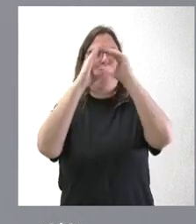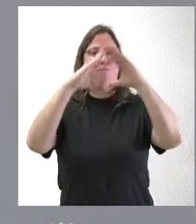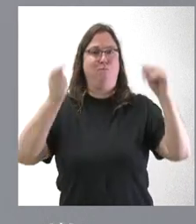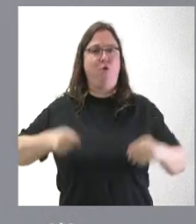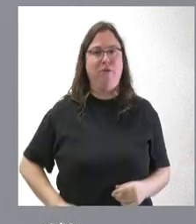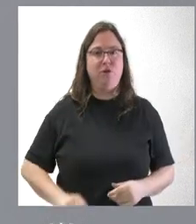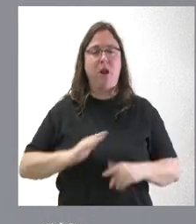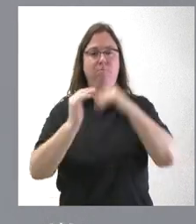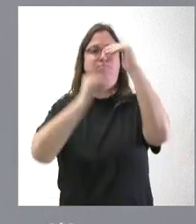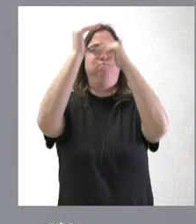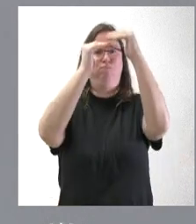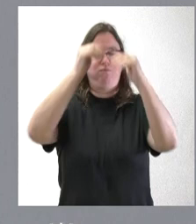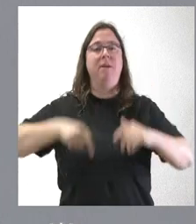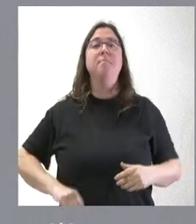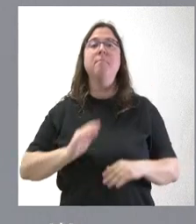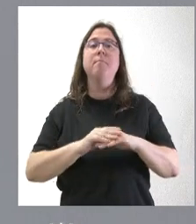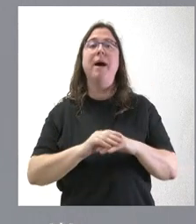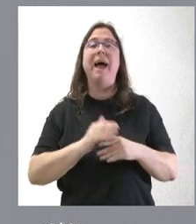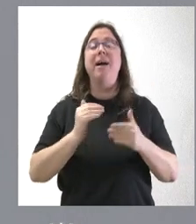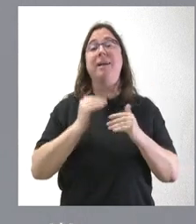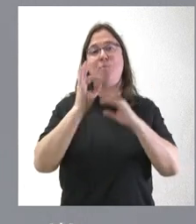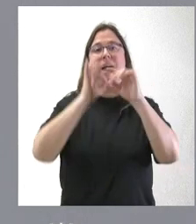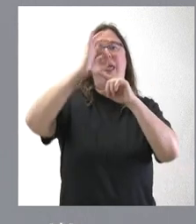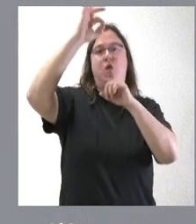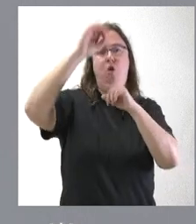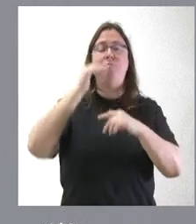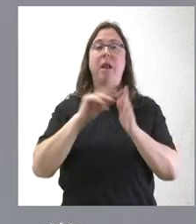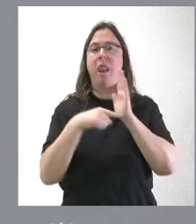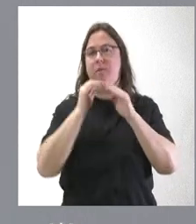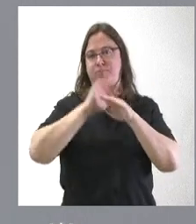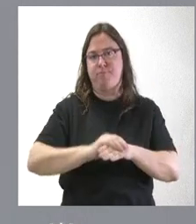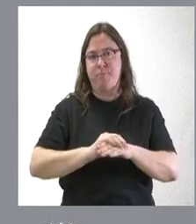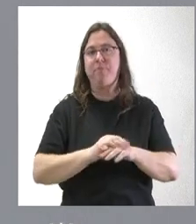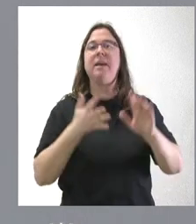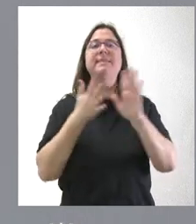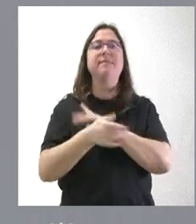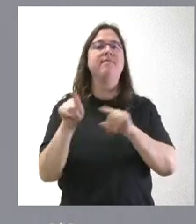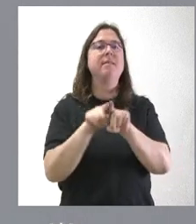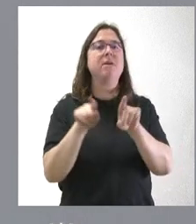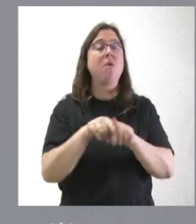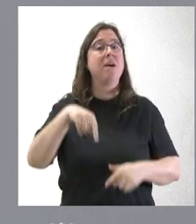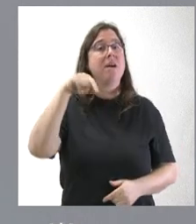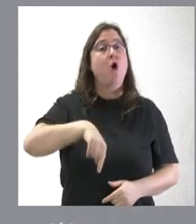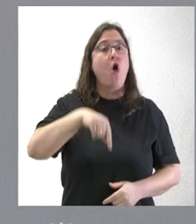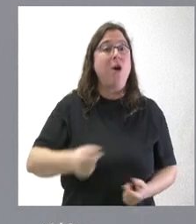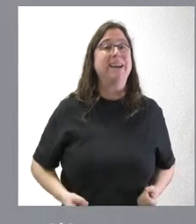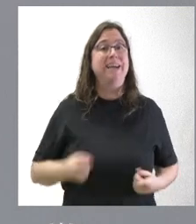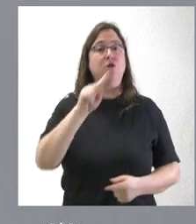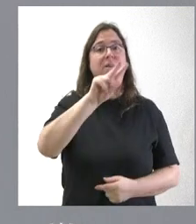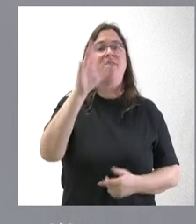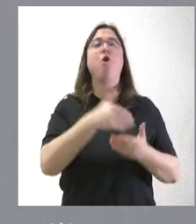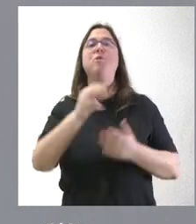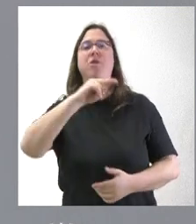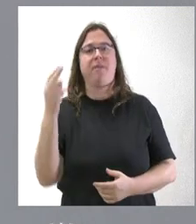dado un nuevo impulso, llegando a nuevos grados conforme a lo que estaba previsto en la ley. Por tanto, estamos hablando de que esto de hoy nos cuesta 25 millones de euros.